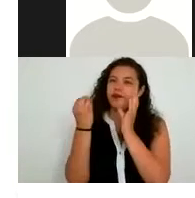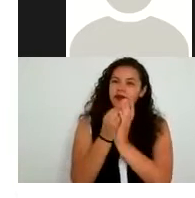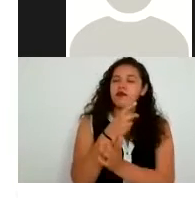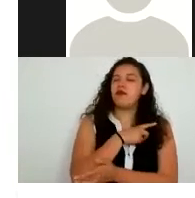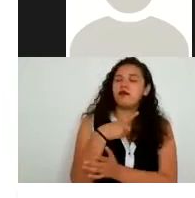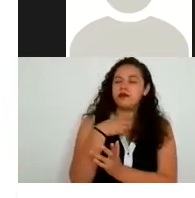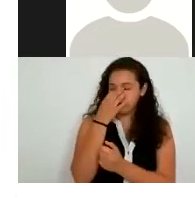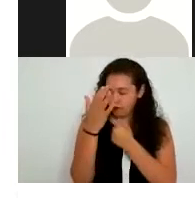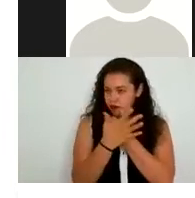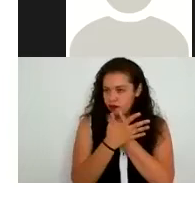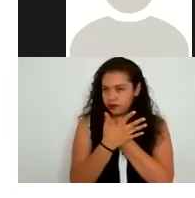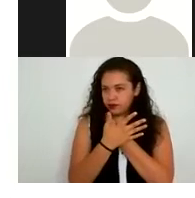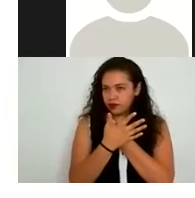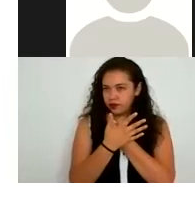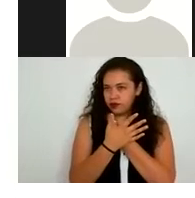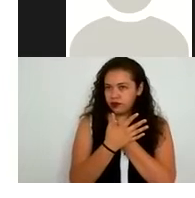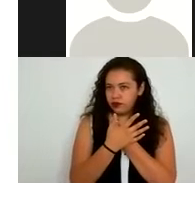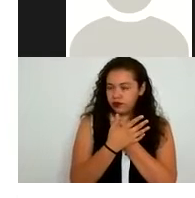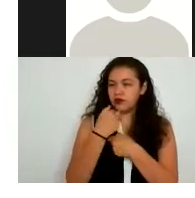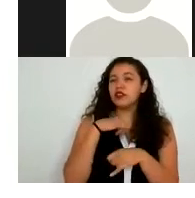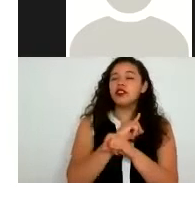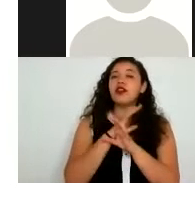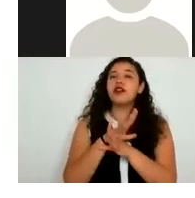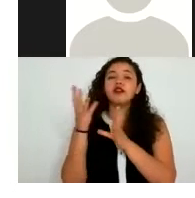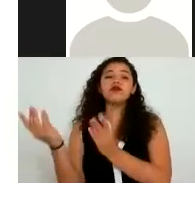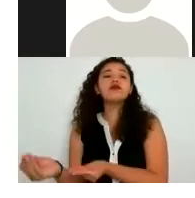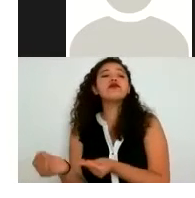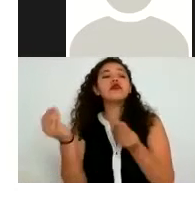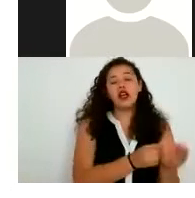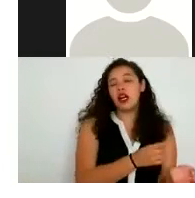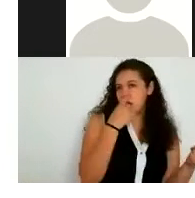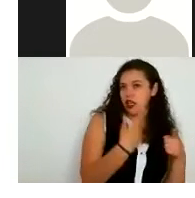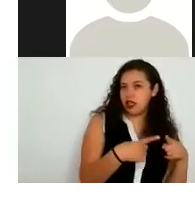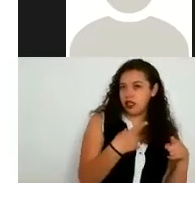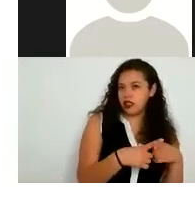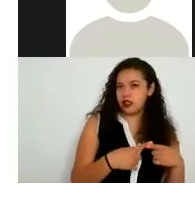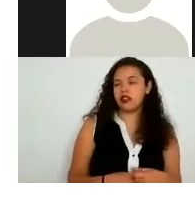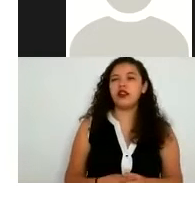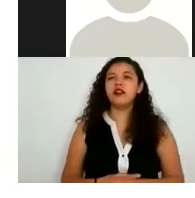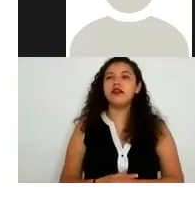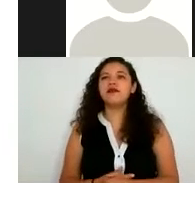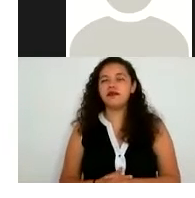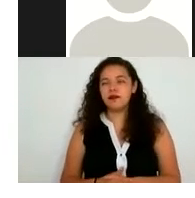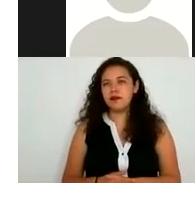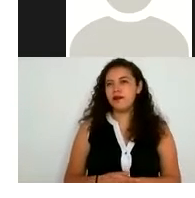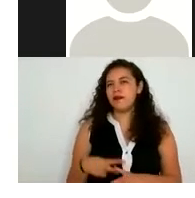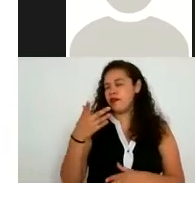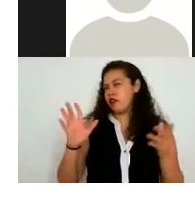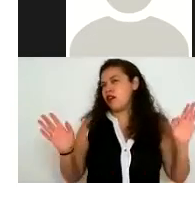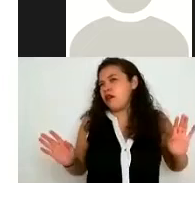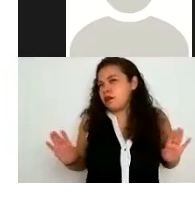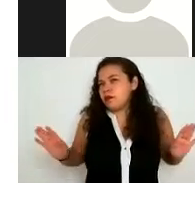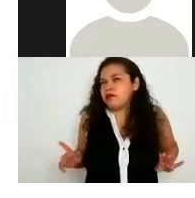a quién podríamos transferir la información la característica de que sea tácito el